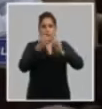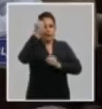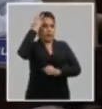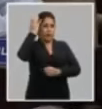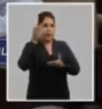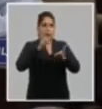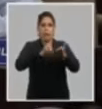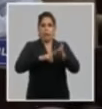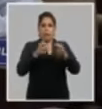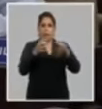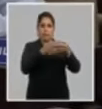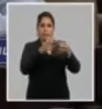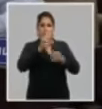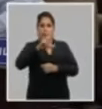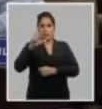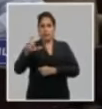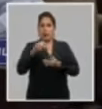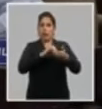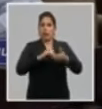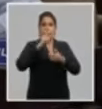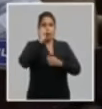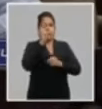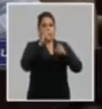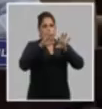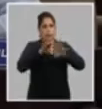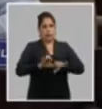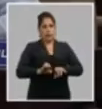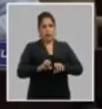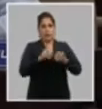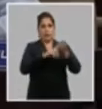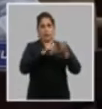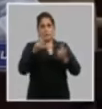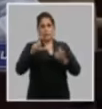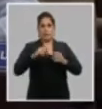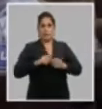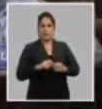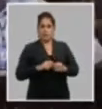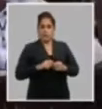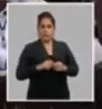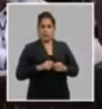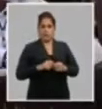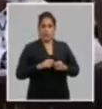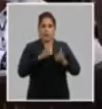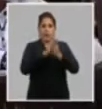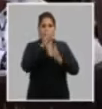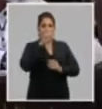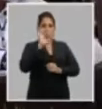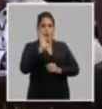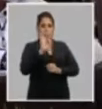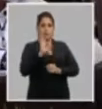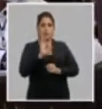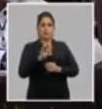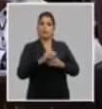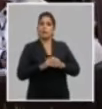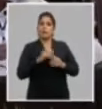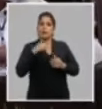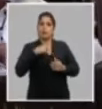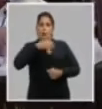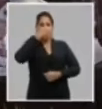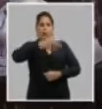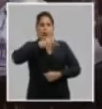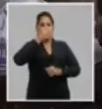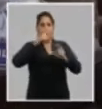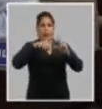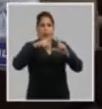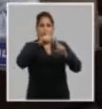Díaz Canelli miembro del buro político compañero segundo secretario del comité central del partido José Ramón Machado Ventura voy a referirme